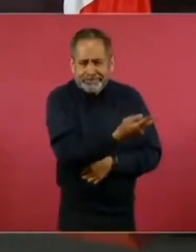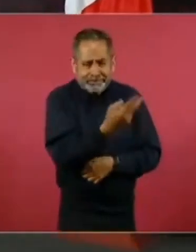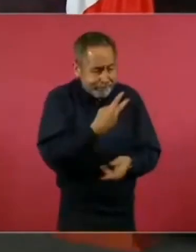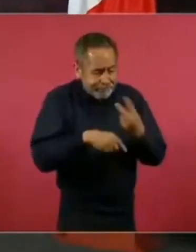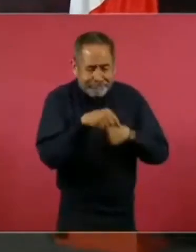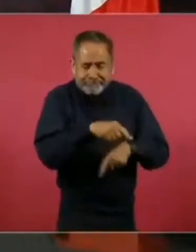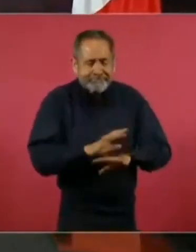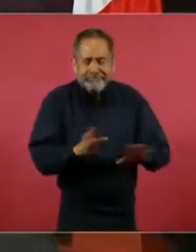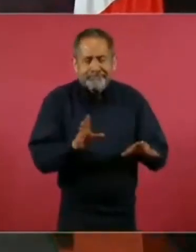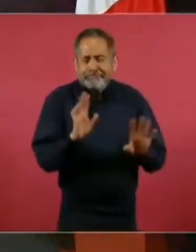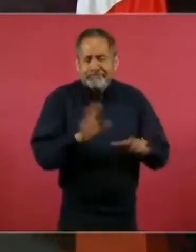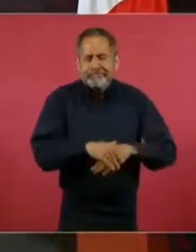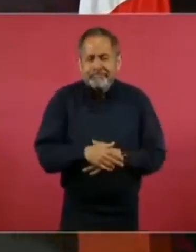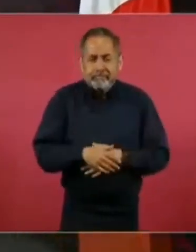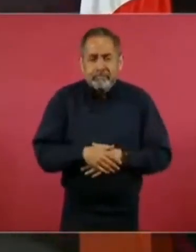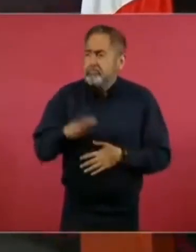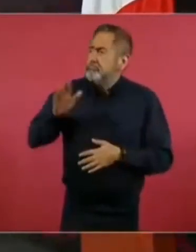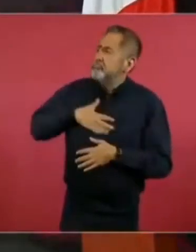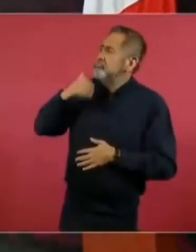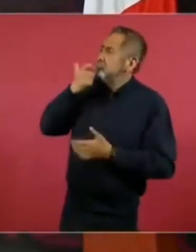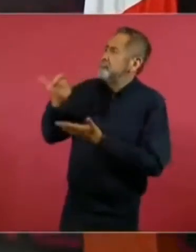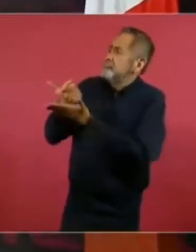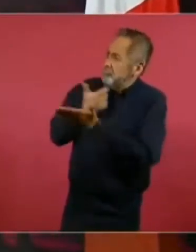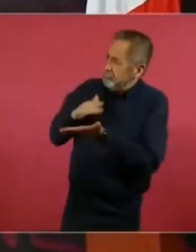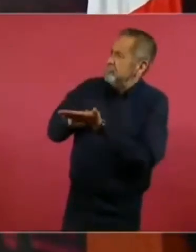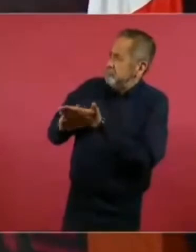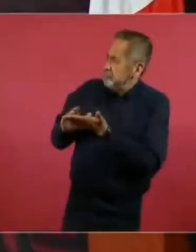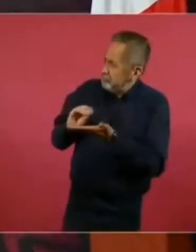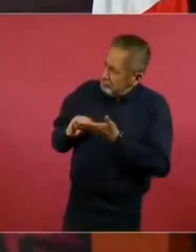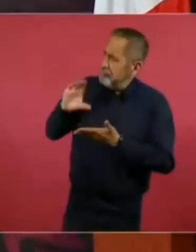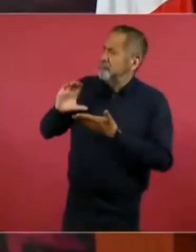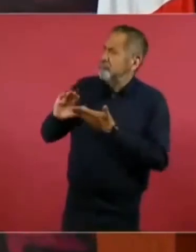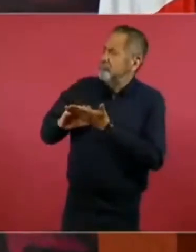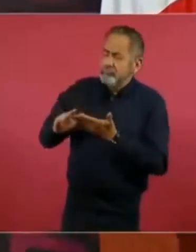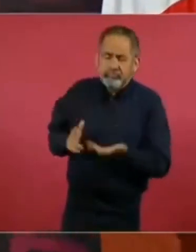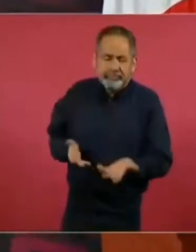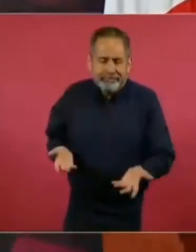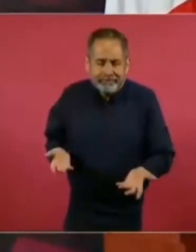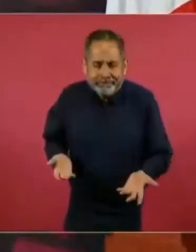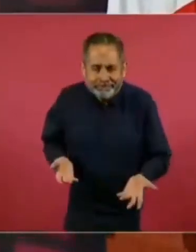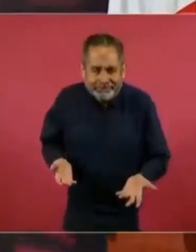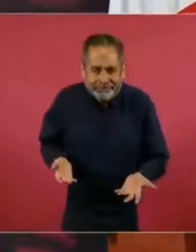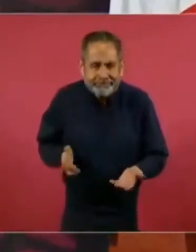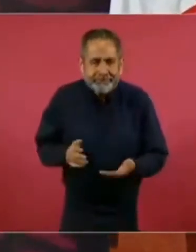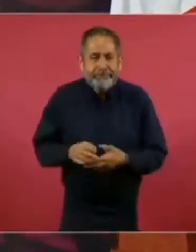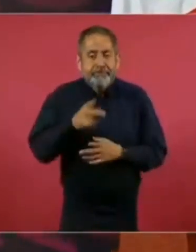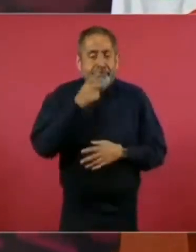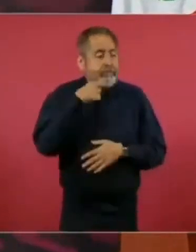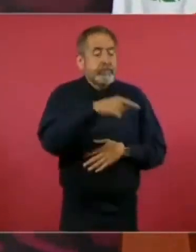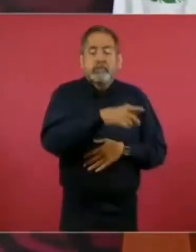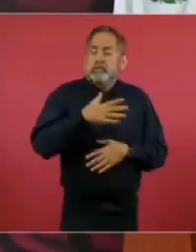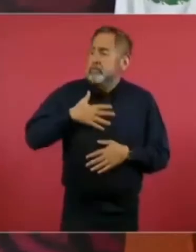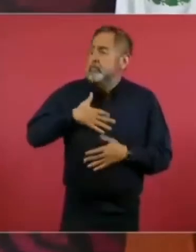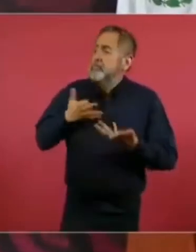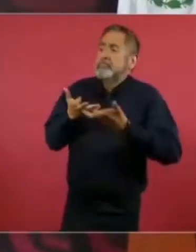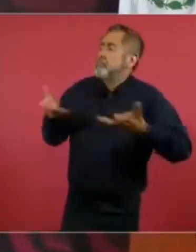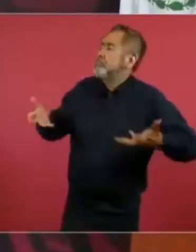indemnice, porque supuestamente se le afectó un terreno